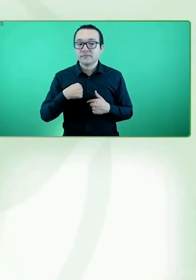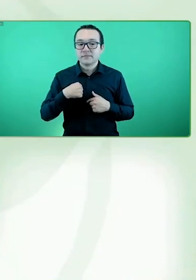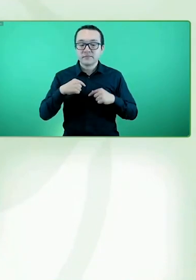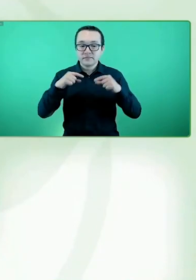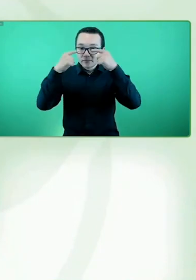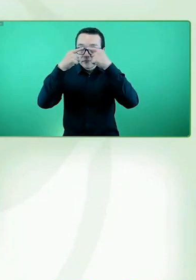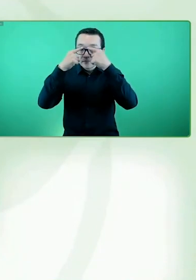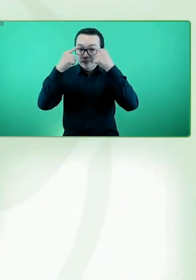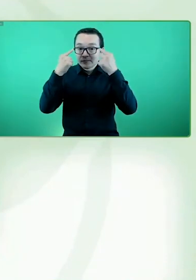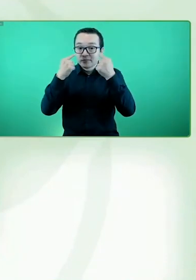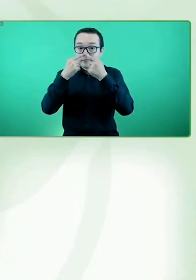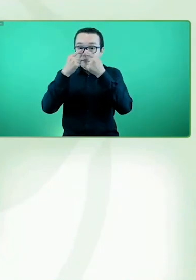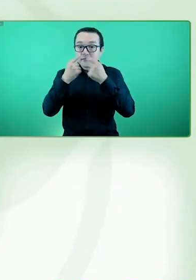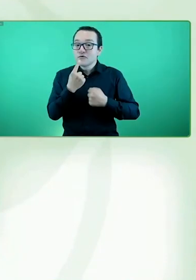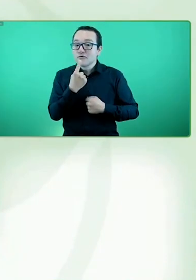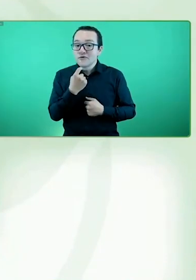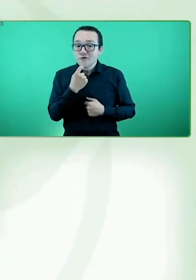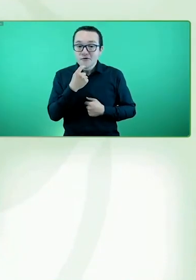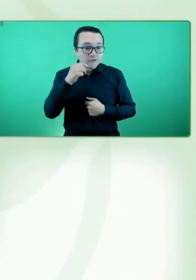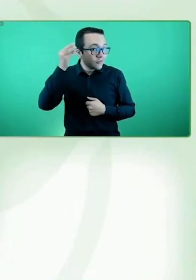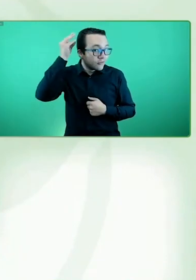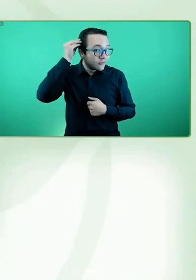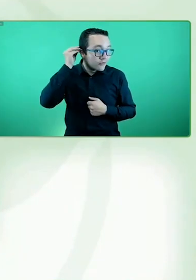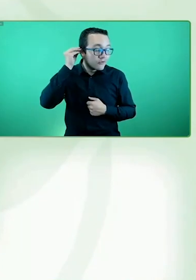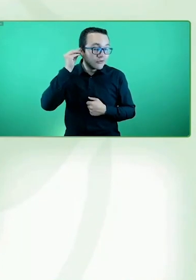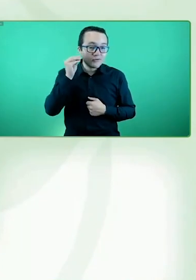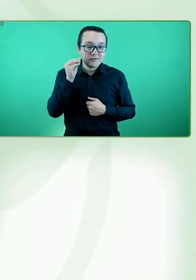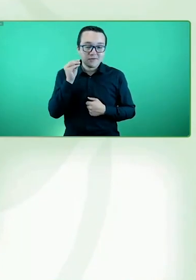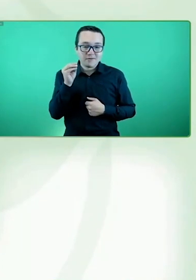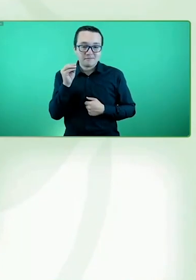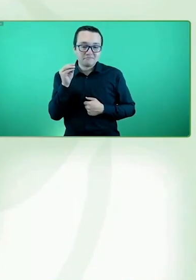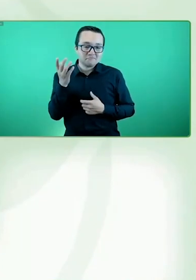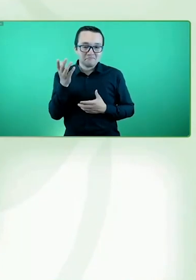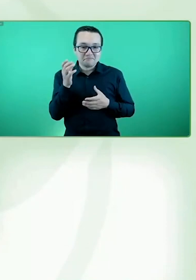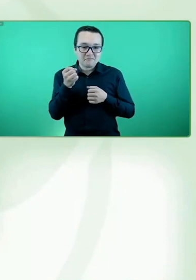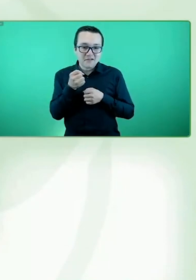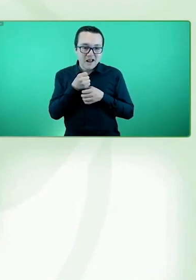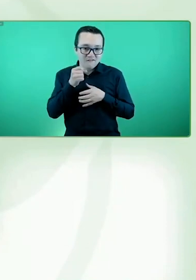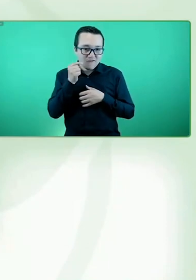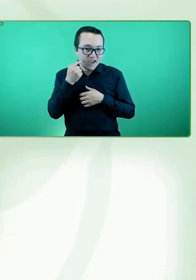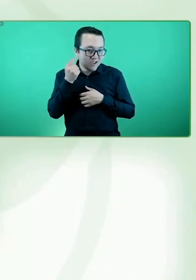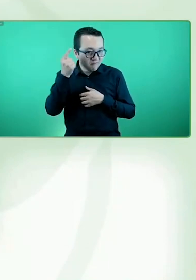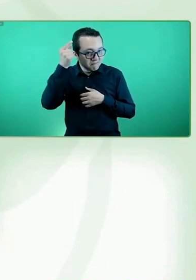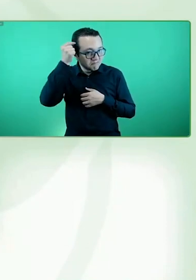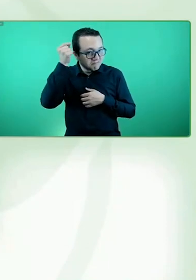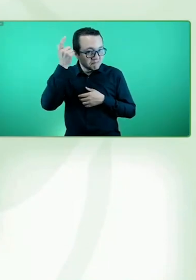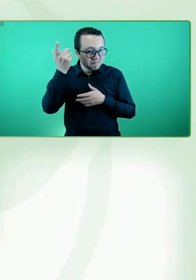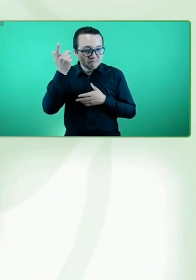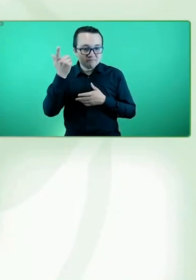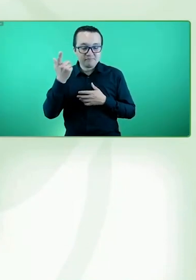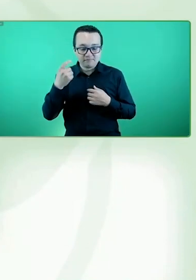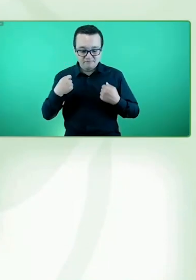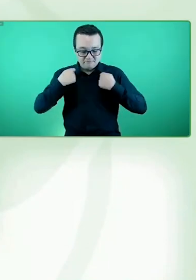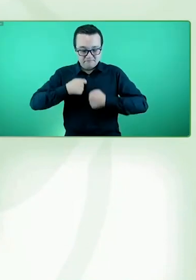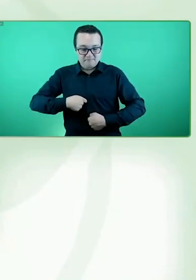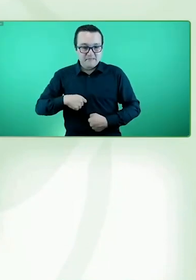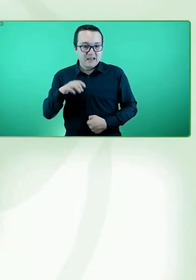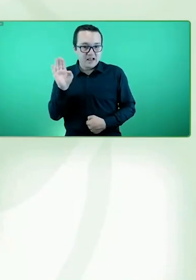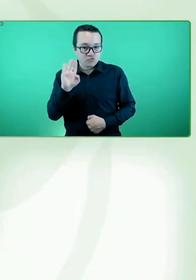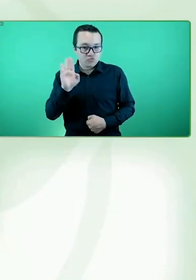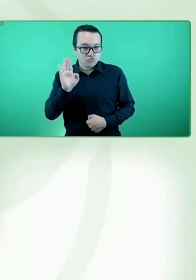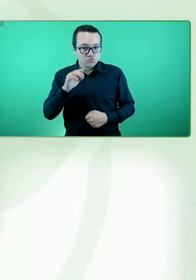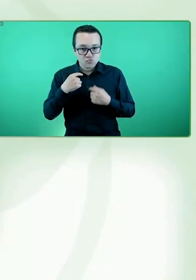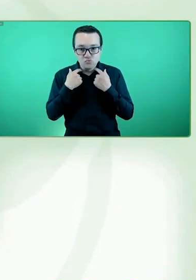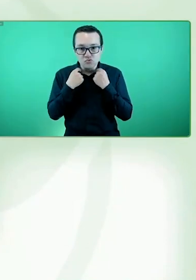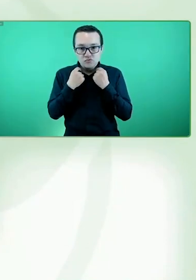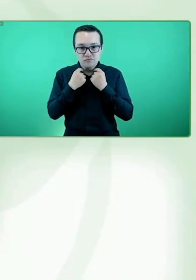pelo café y una chaqueta color azul. Bueno, bienvenidos de nuevamente a nuestro segundo